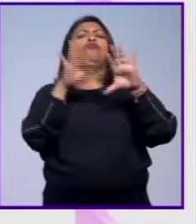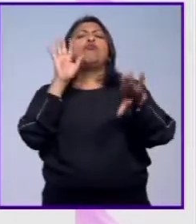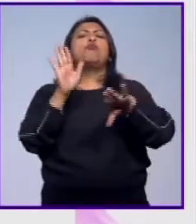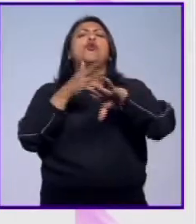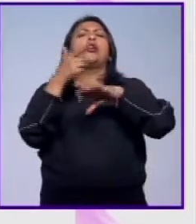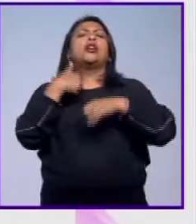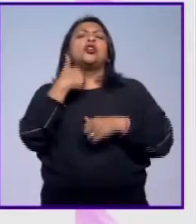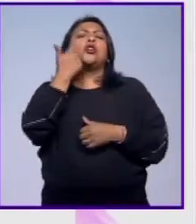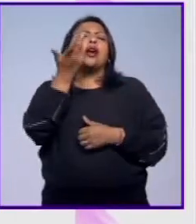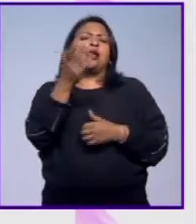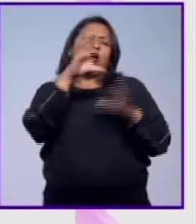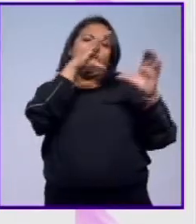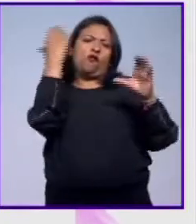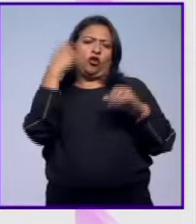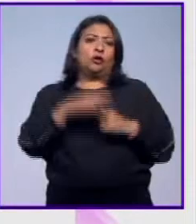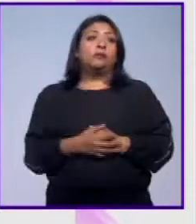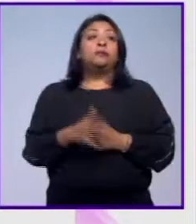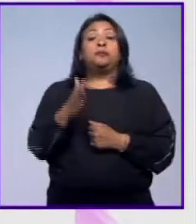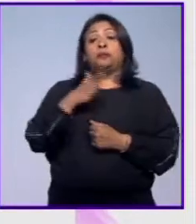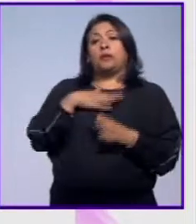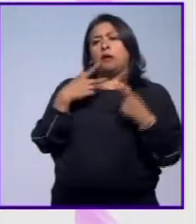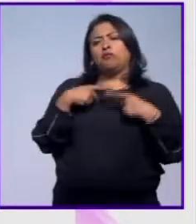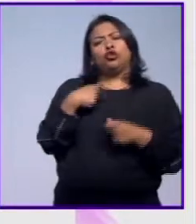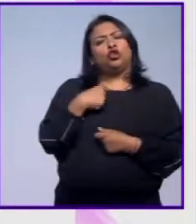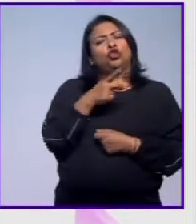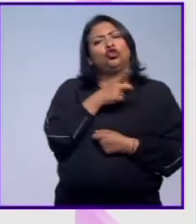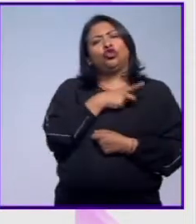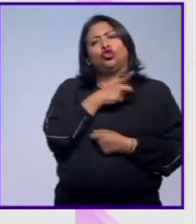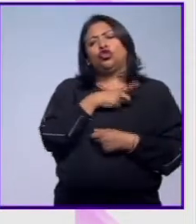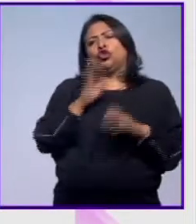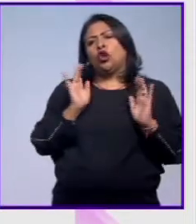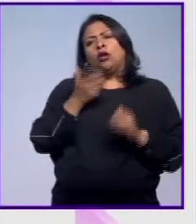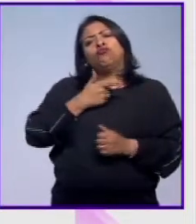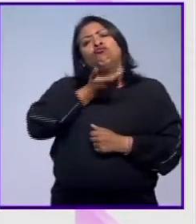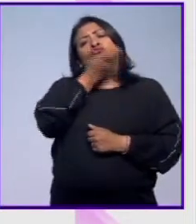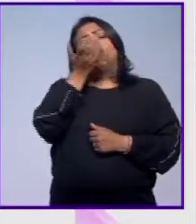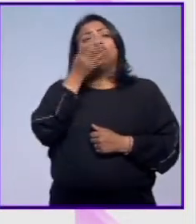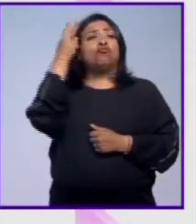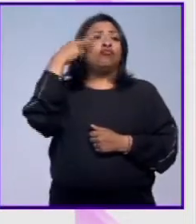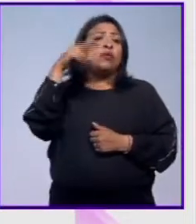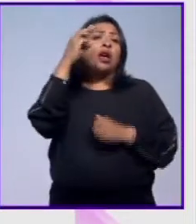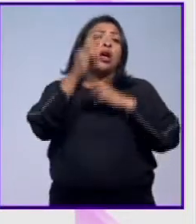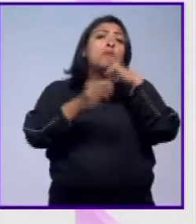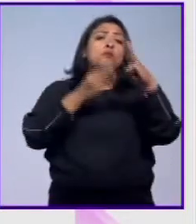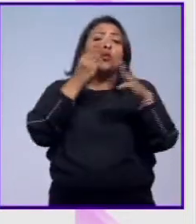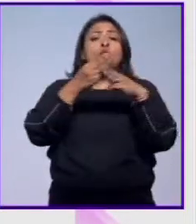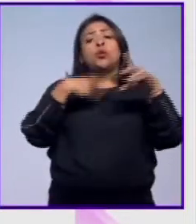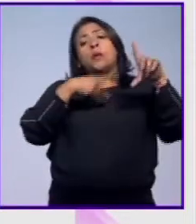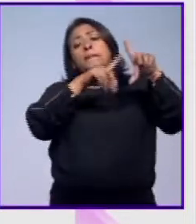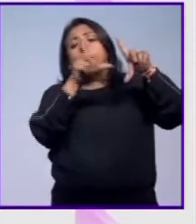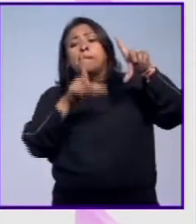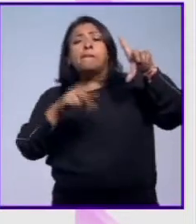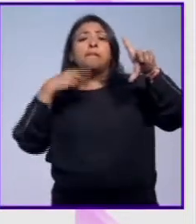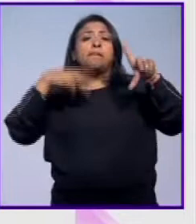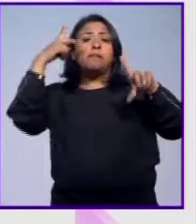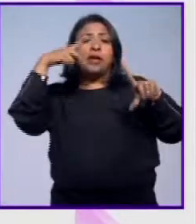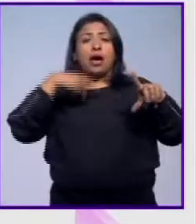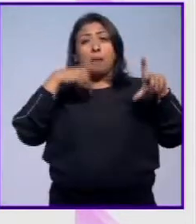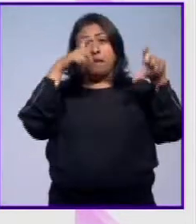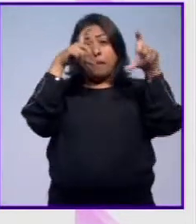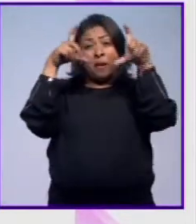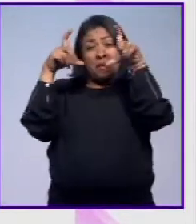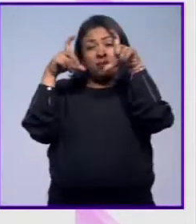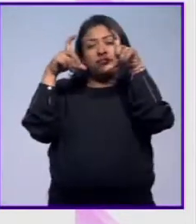fotografía. Yo soy una gente solitaria, entonces viajar por el mundo, viajar por mi país con mi cámara,